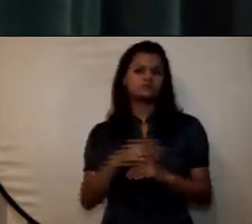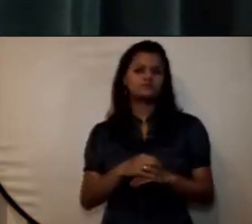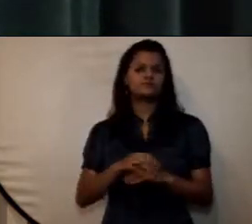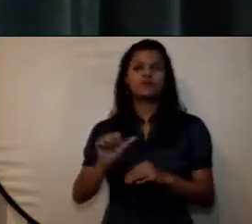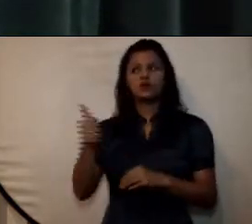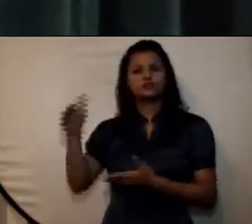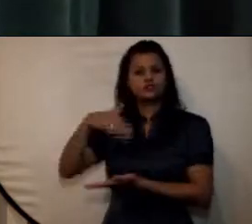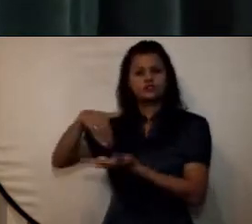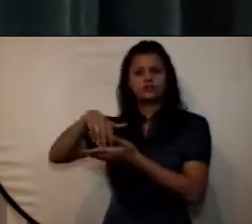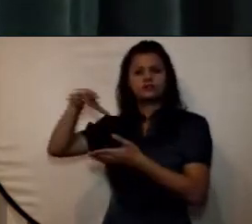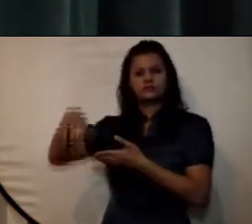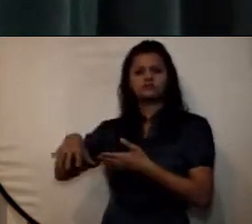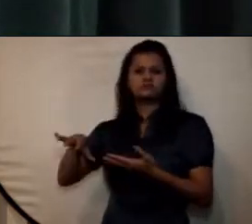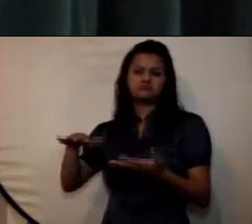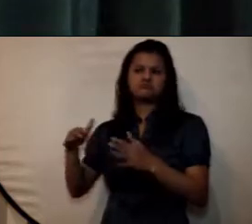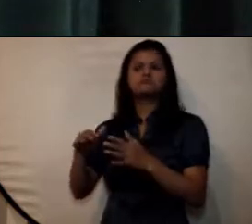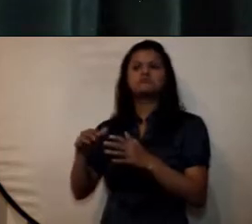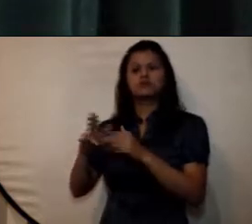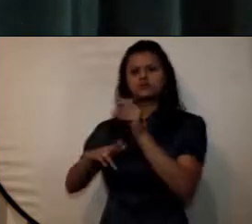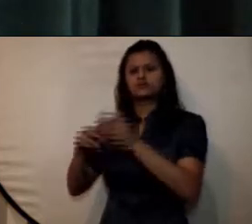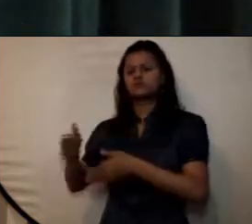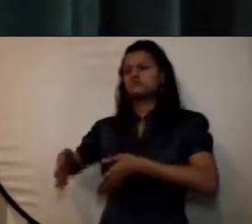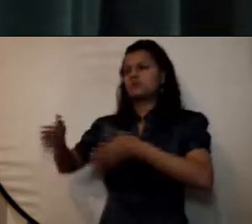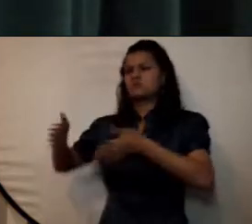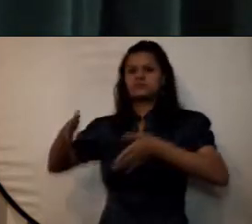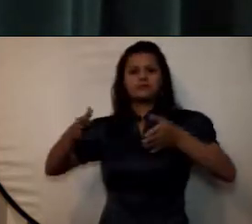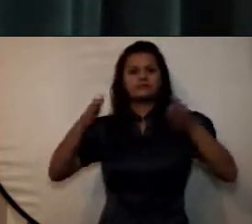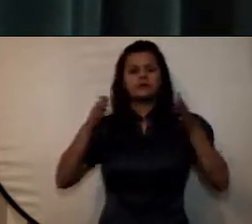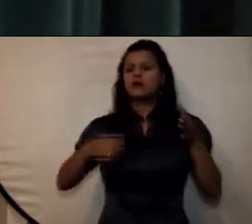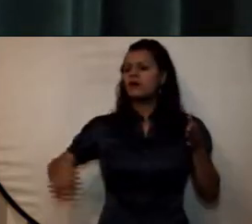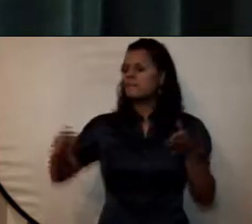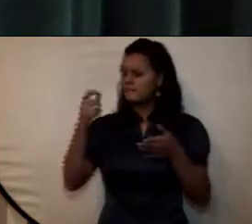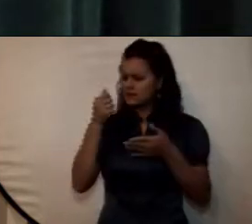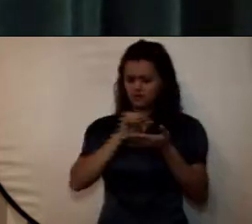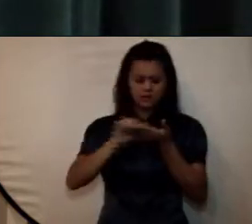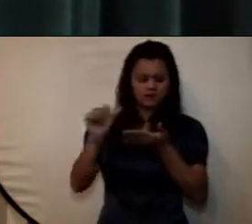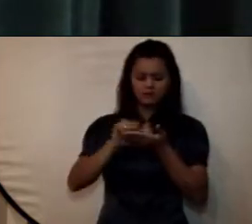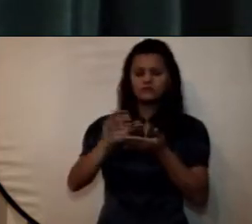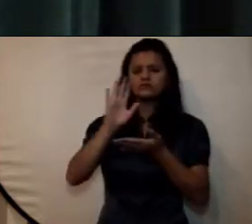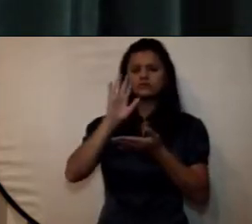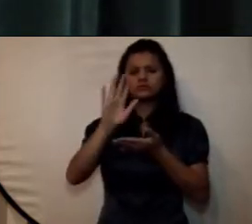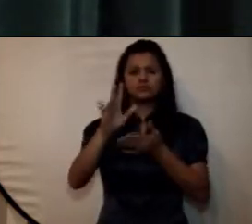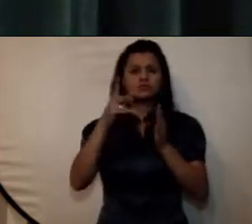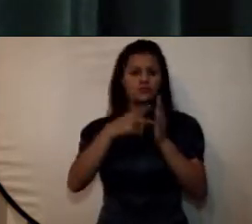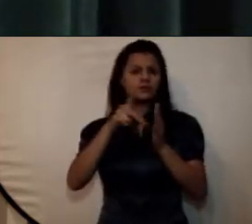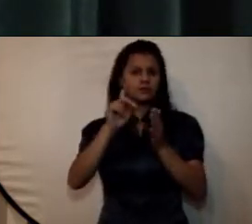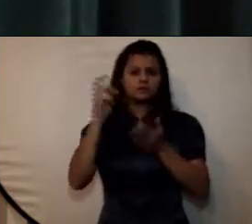metros cuadrados de construcción correspondientes a dinero de la vigencia 2016